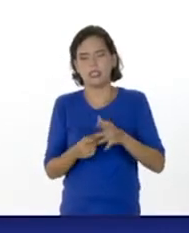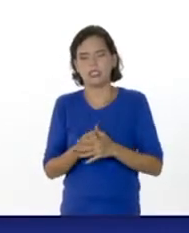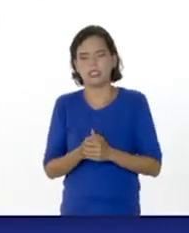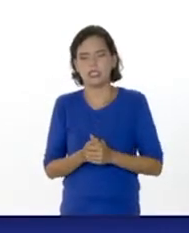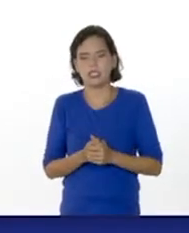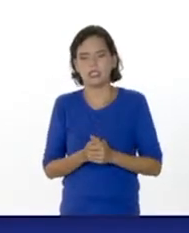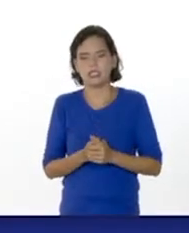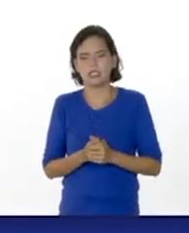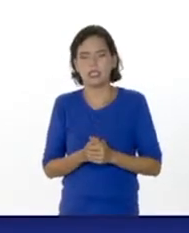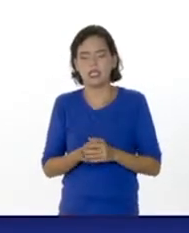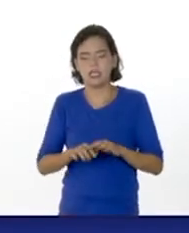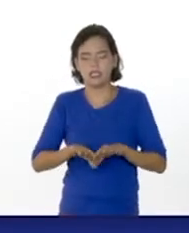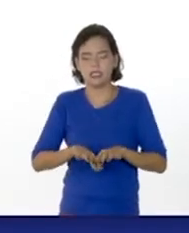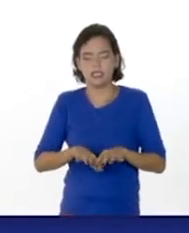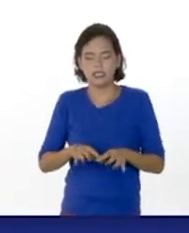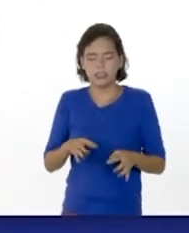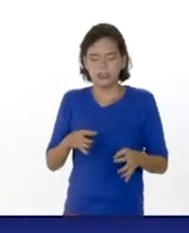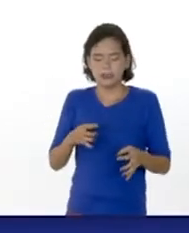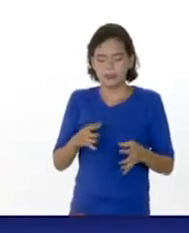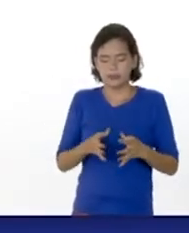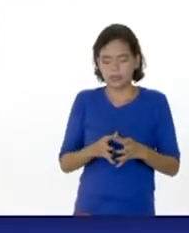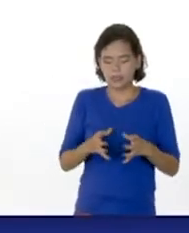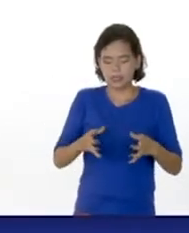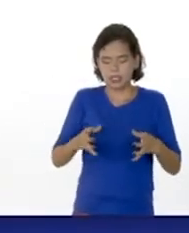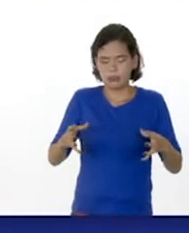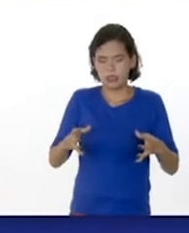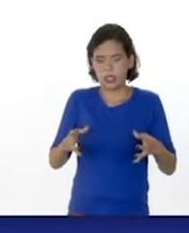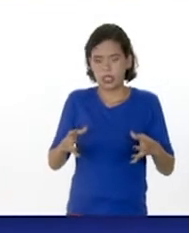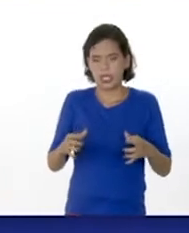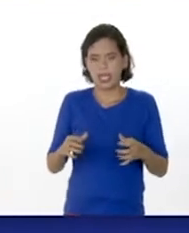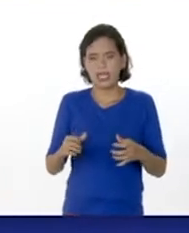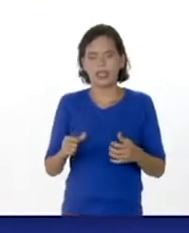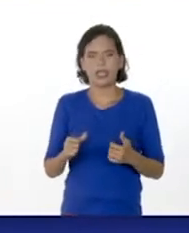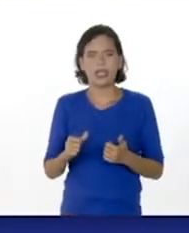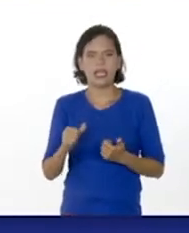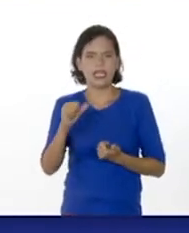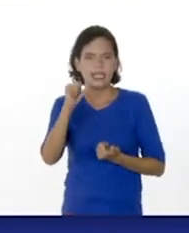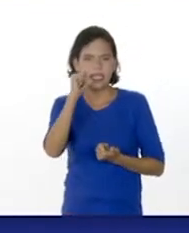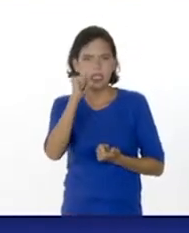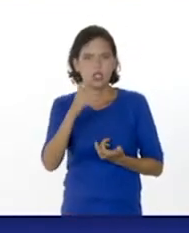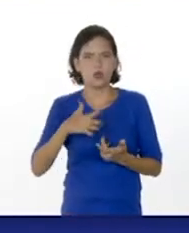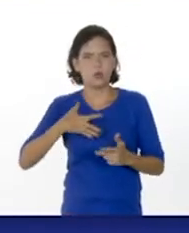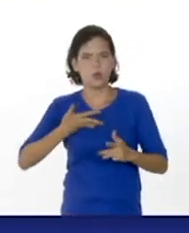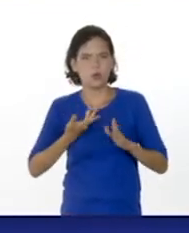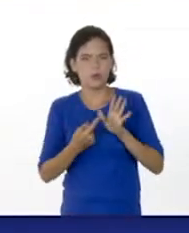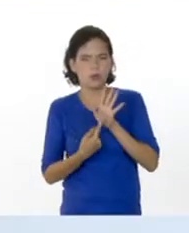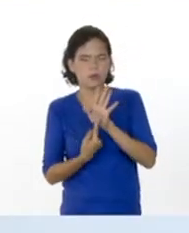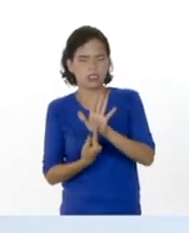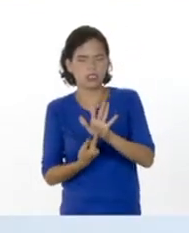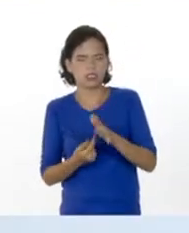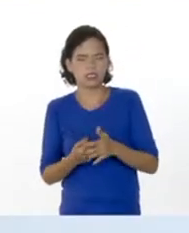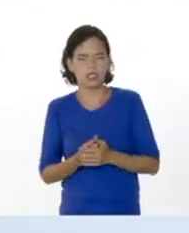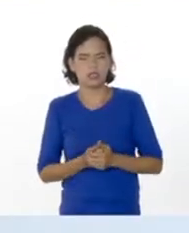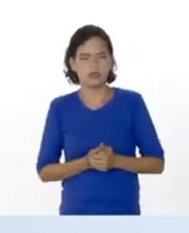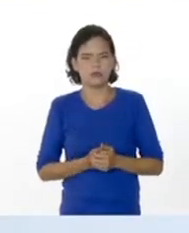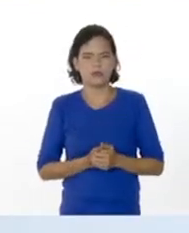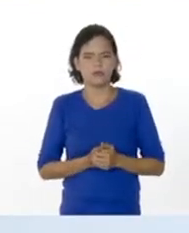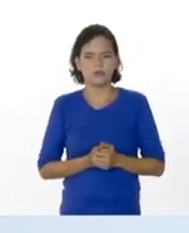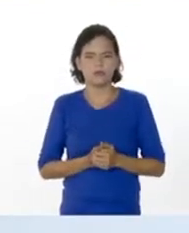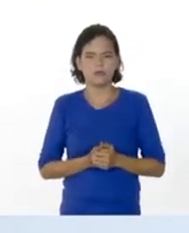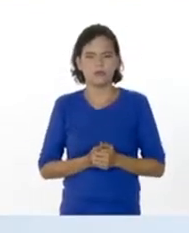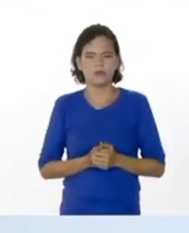dilataciones en el líquido. La dilatación en el líquido la podemos presentar a través